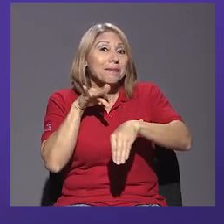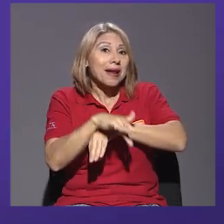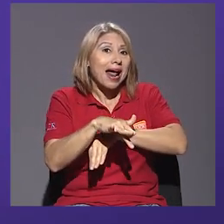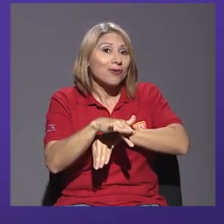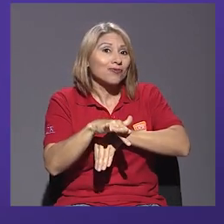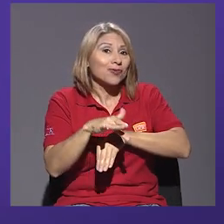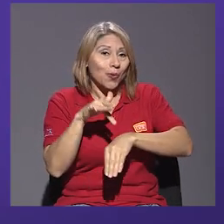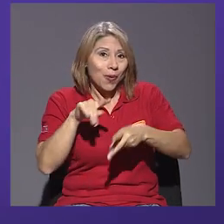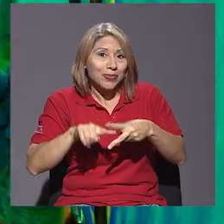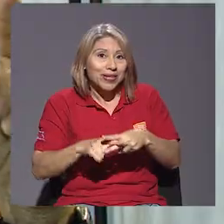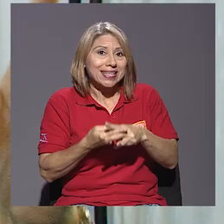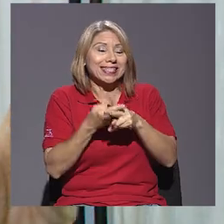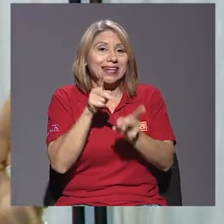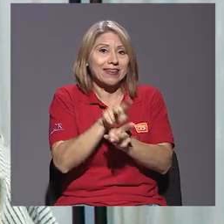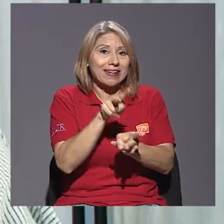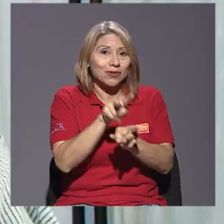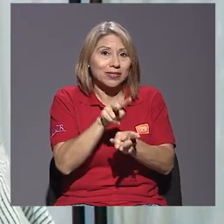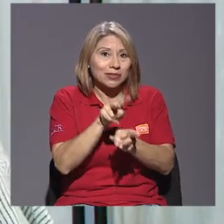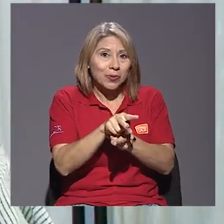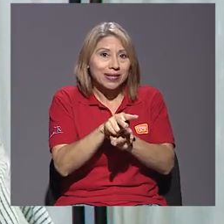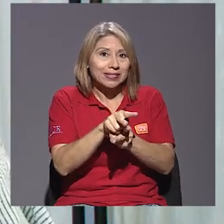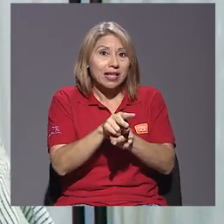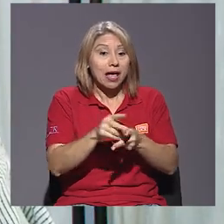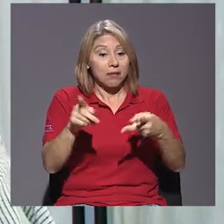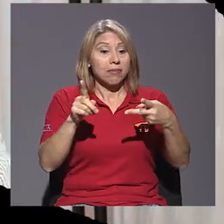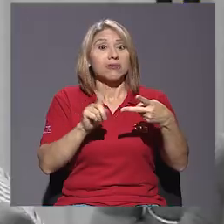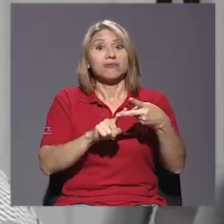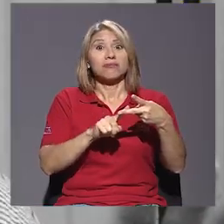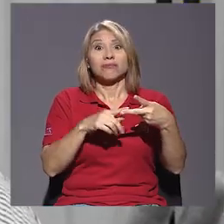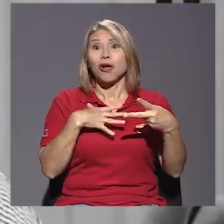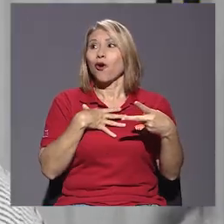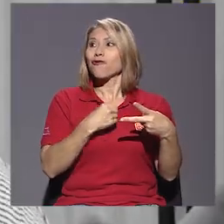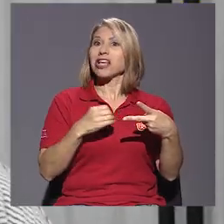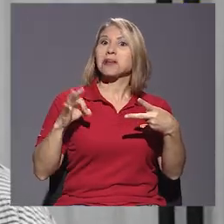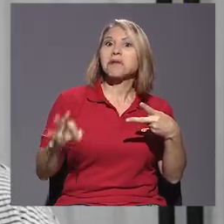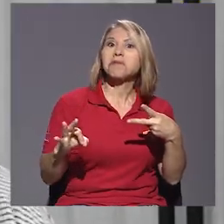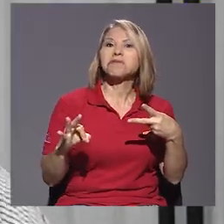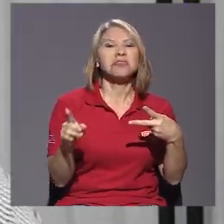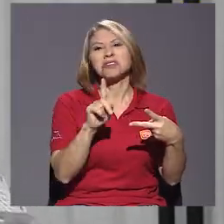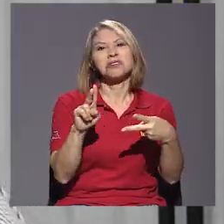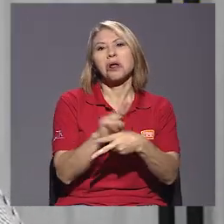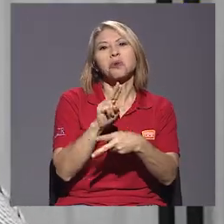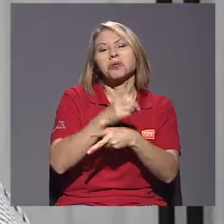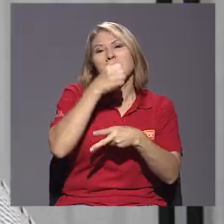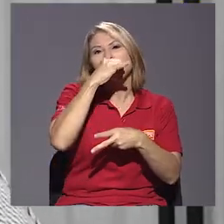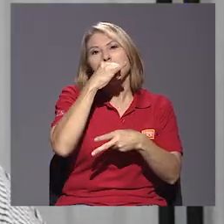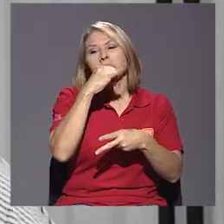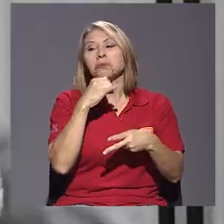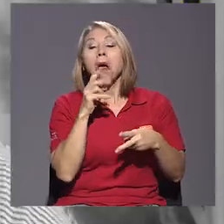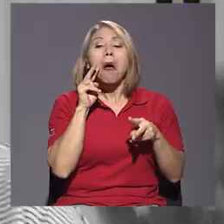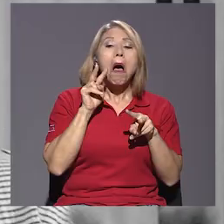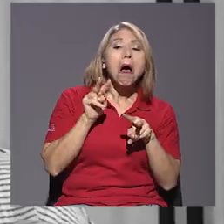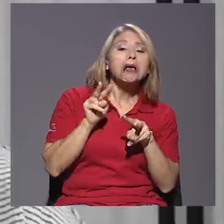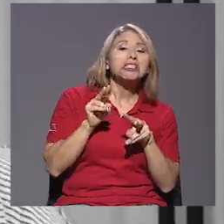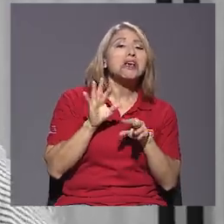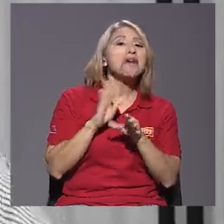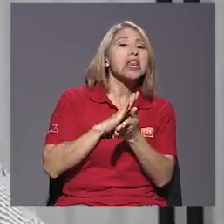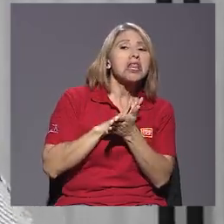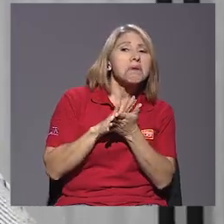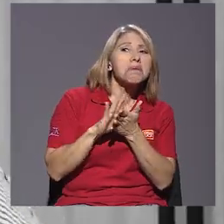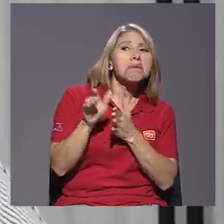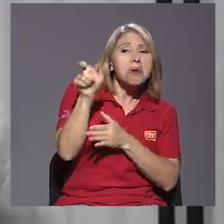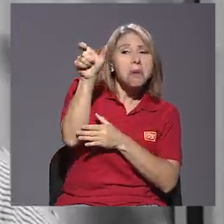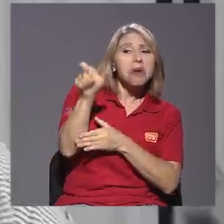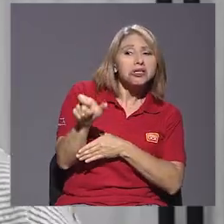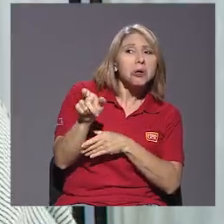Pero una vez que se crea la confianza, dejan de usar el condón. Una vez que decimos, no, se ve limpiecito, no, se ve buena gente, no, se